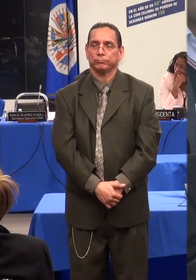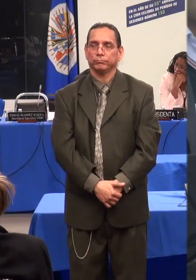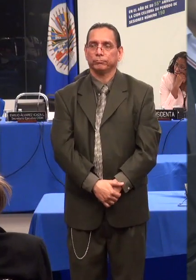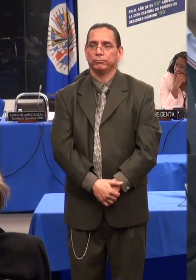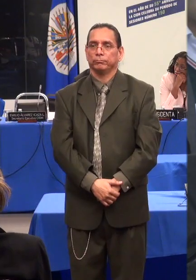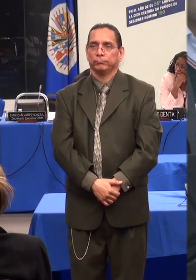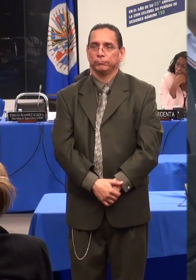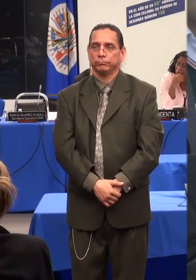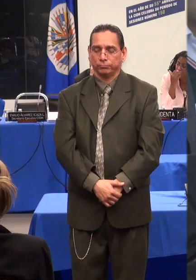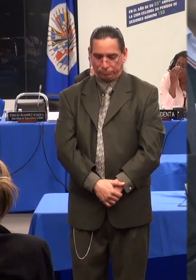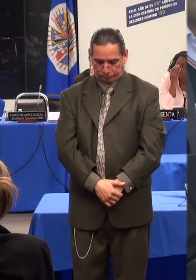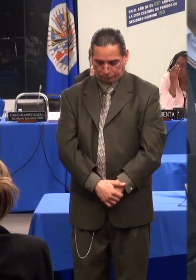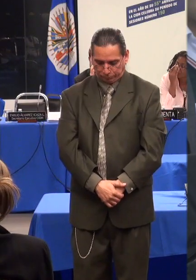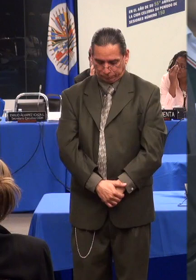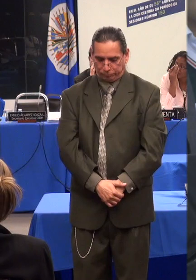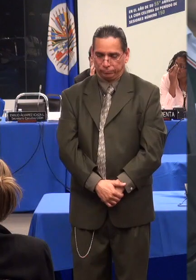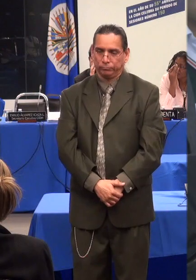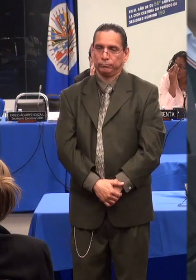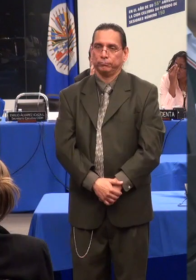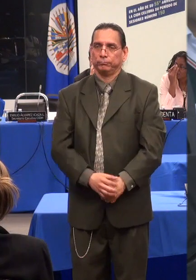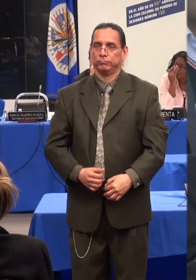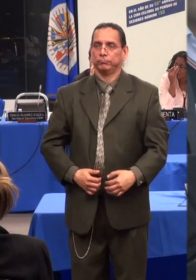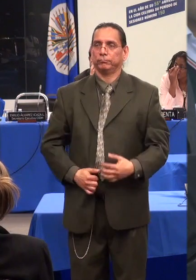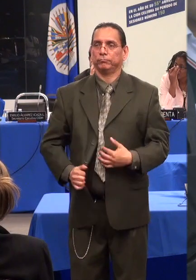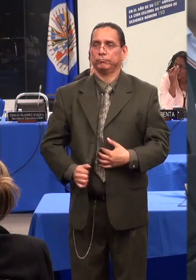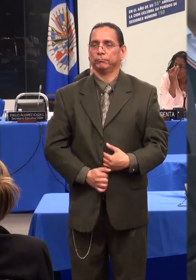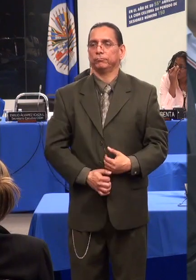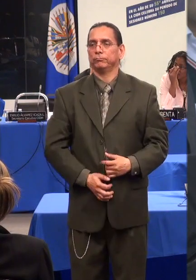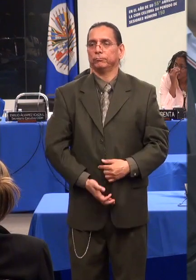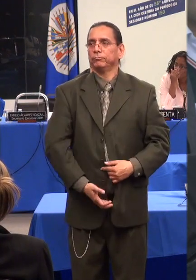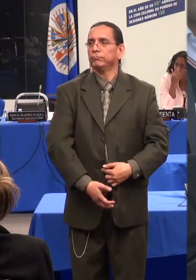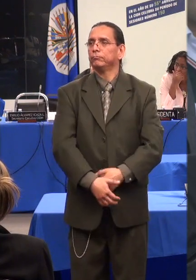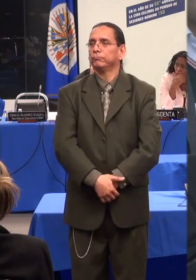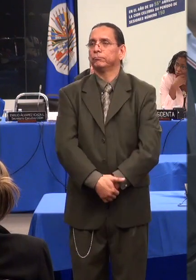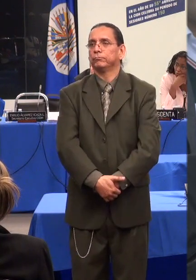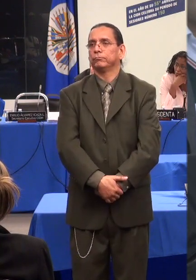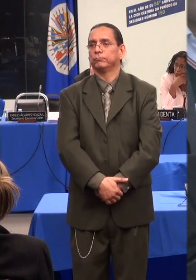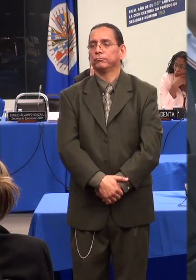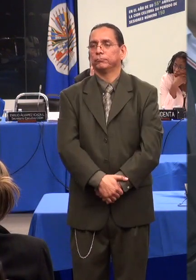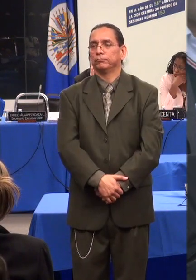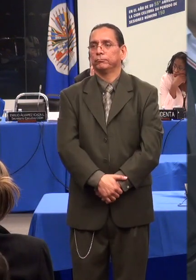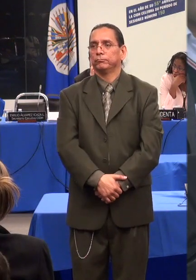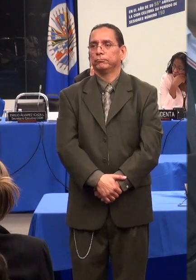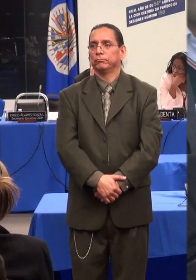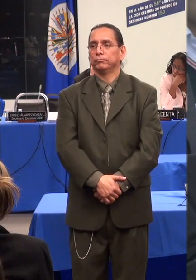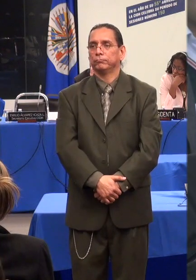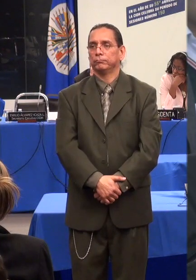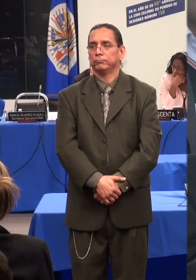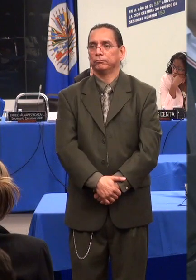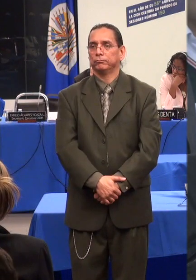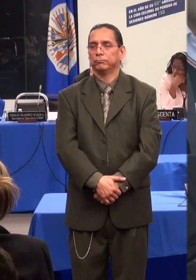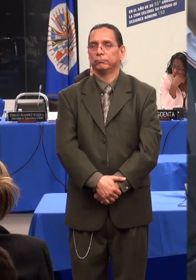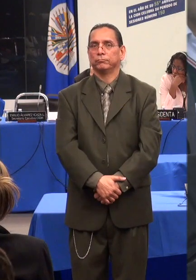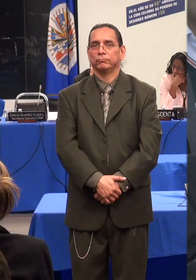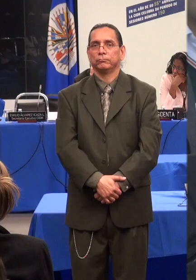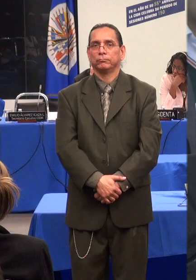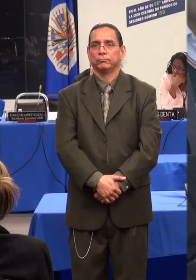aquí hablando ante ustedes, haciendo ver mis derechos y los de las personas como